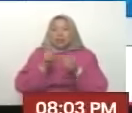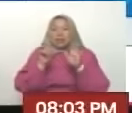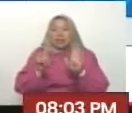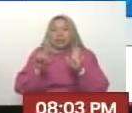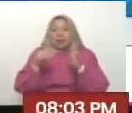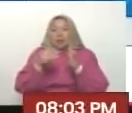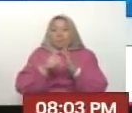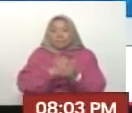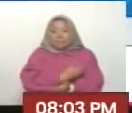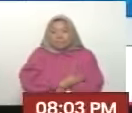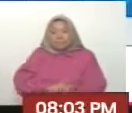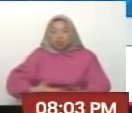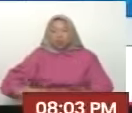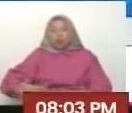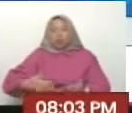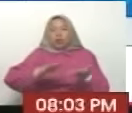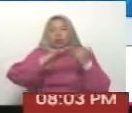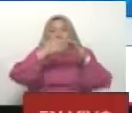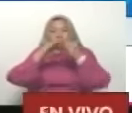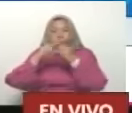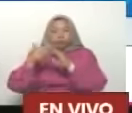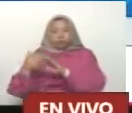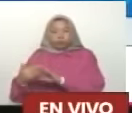Encaramados En las montañas